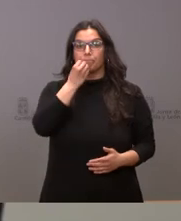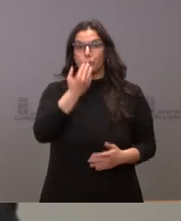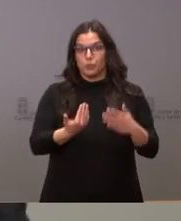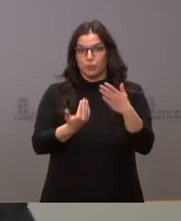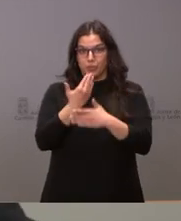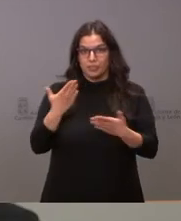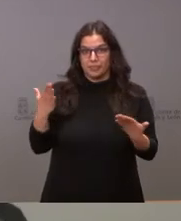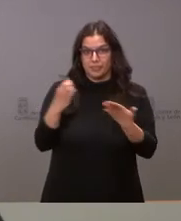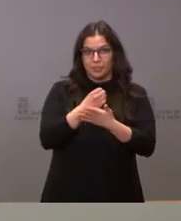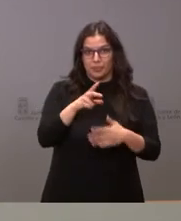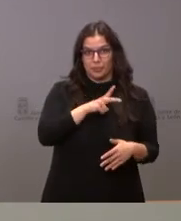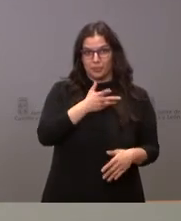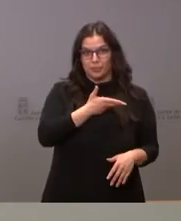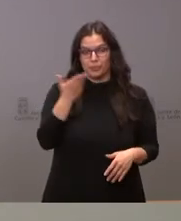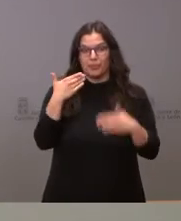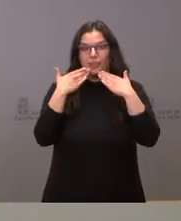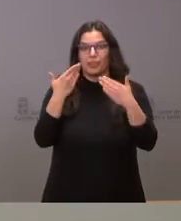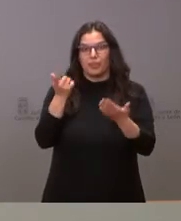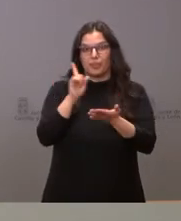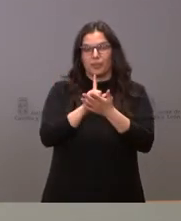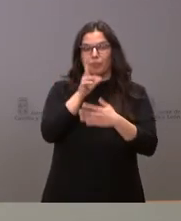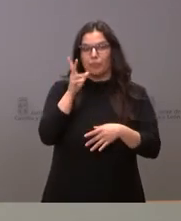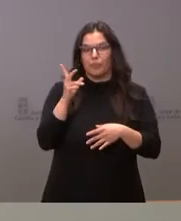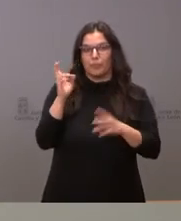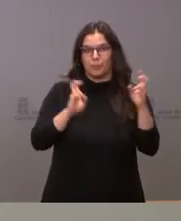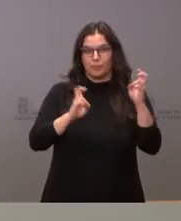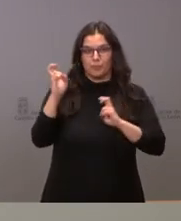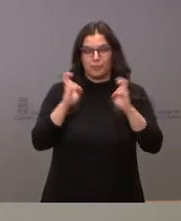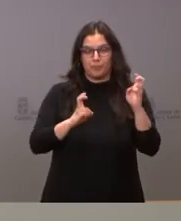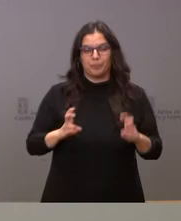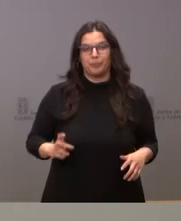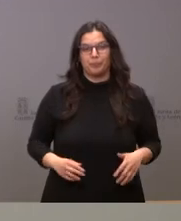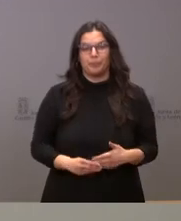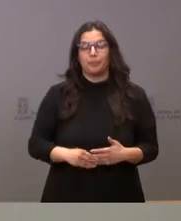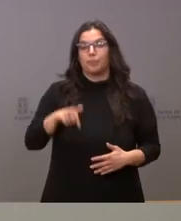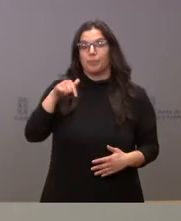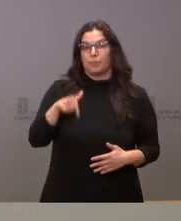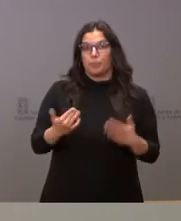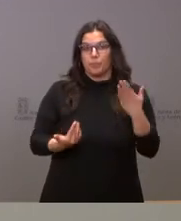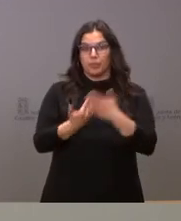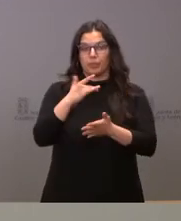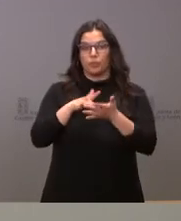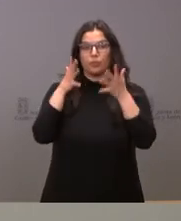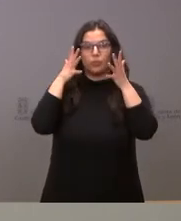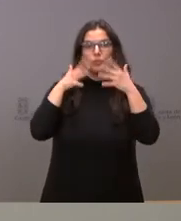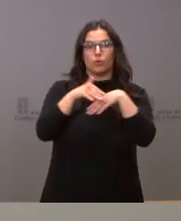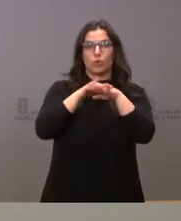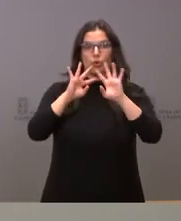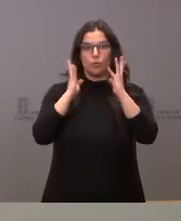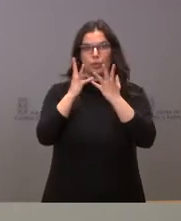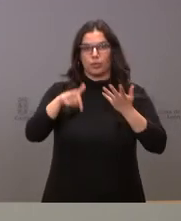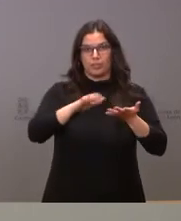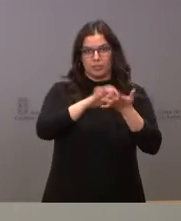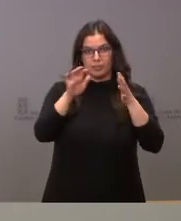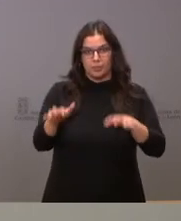Buenos días a todos ustedes y gracias una vez más por su presencia entre nosotros. Esta mañana que hemos celebrado el Consejo de Gobierno en Castilla y León,